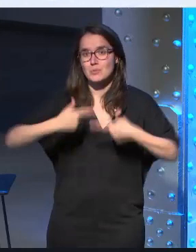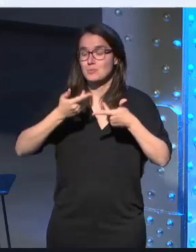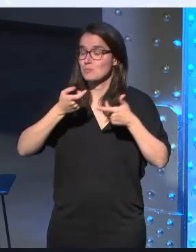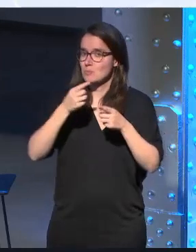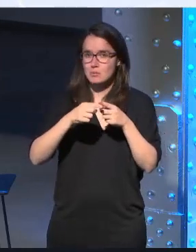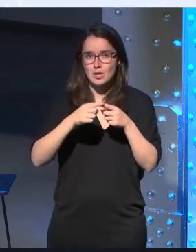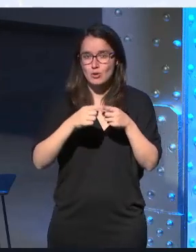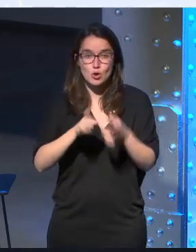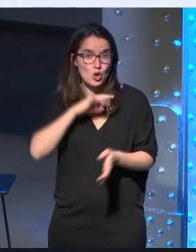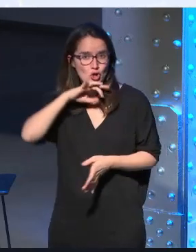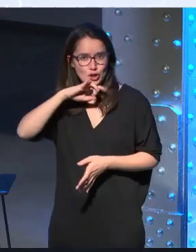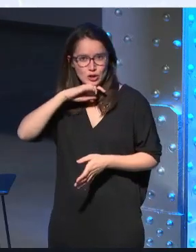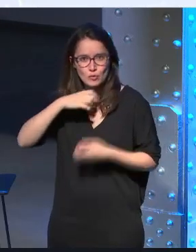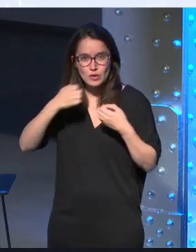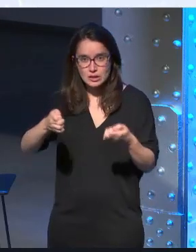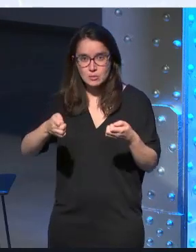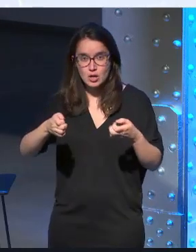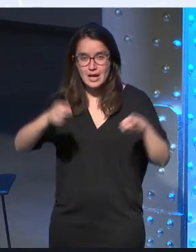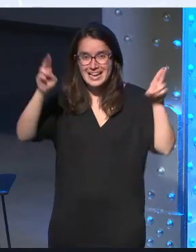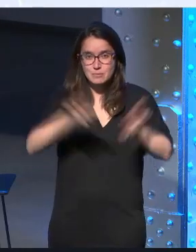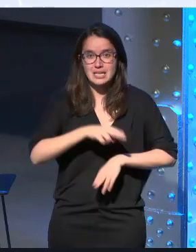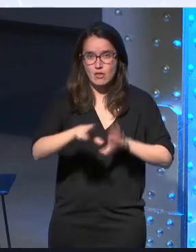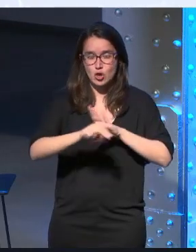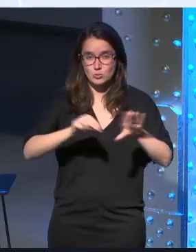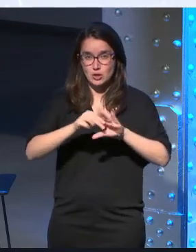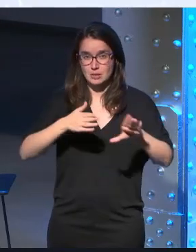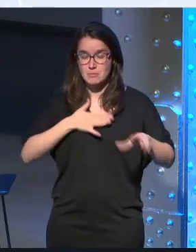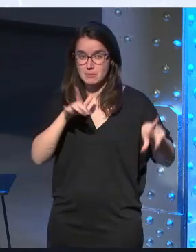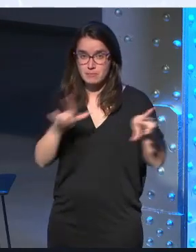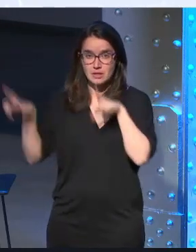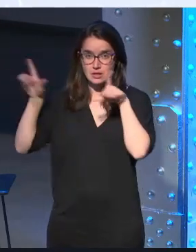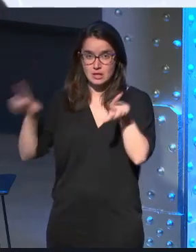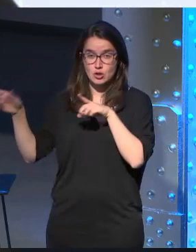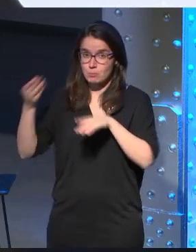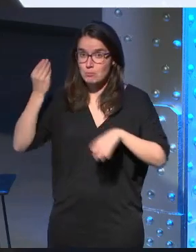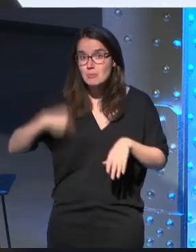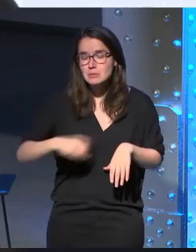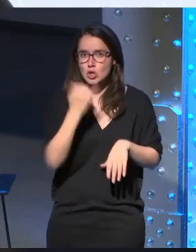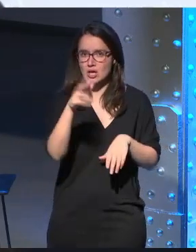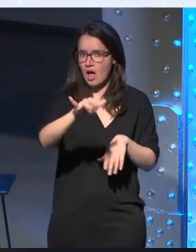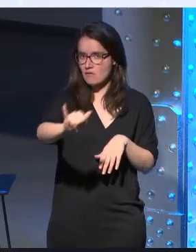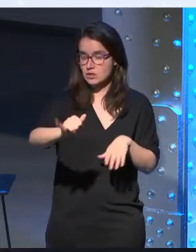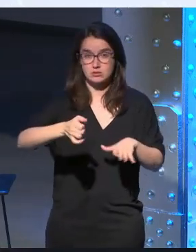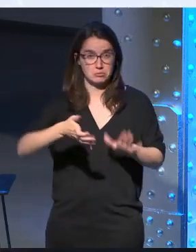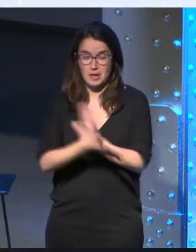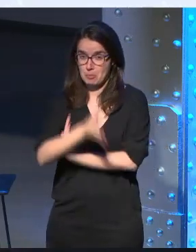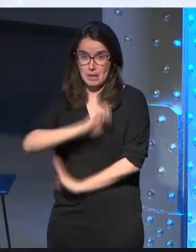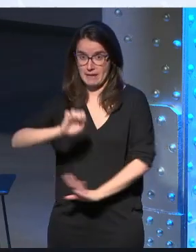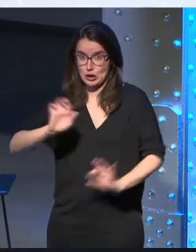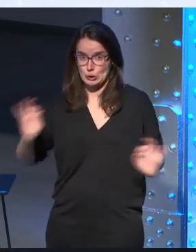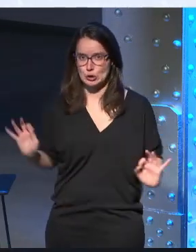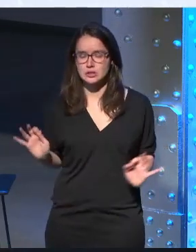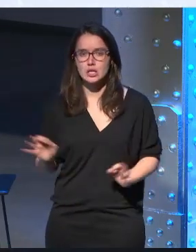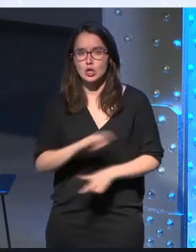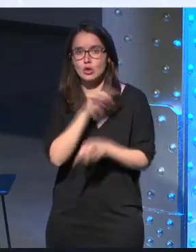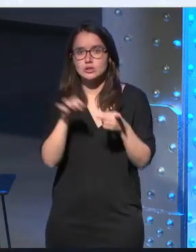agradezco estar muy contento porque he eliminado los vídeos que tenía en mi presentación que eran los que ha puesto Javi así que es cojonudo y